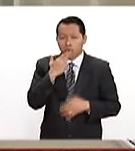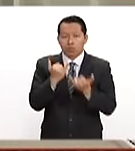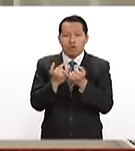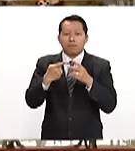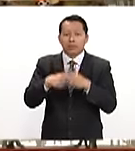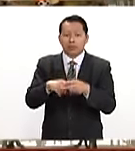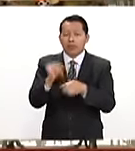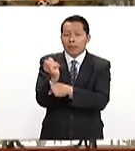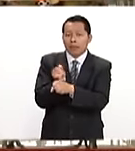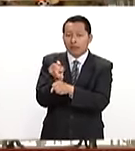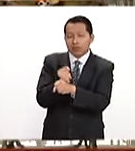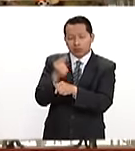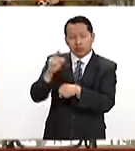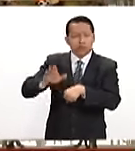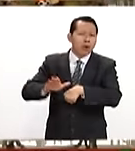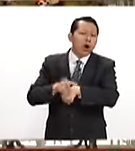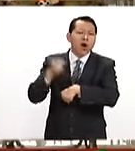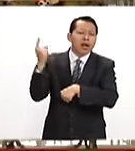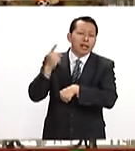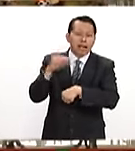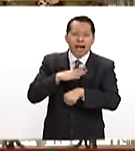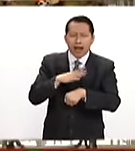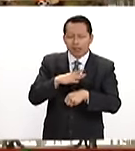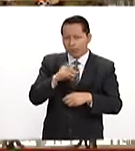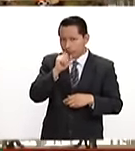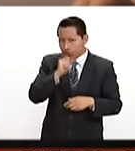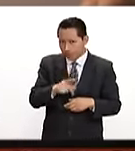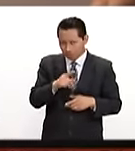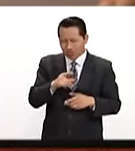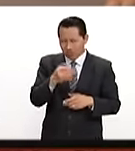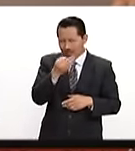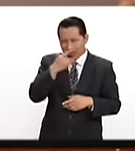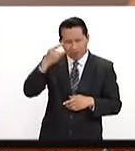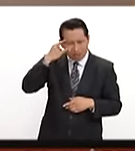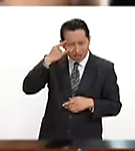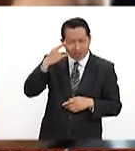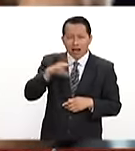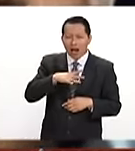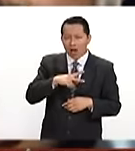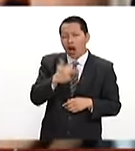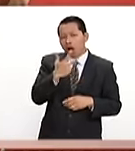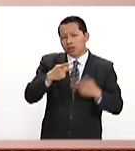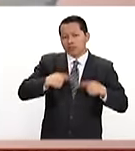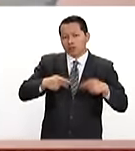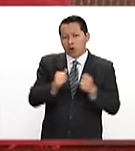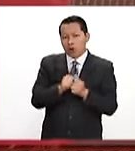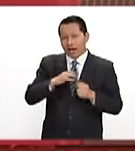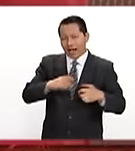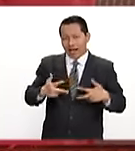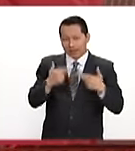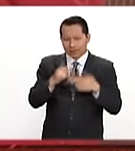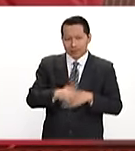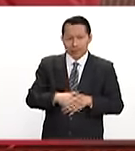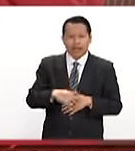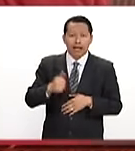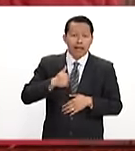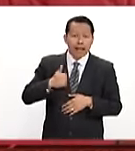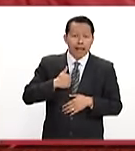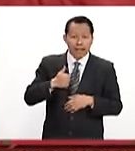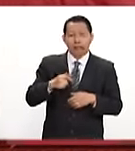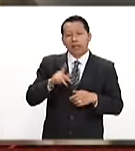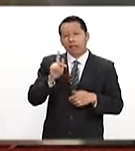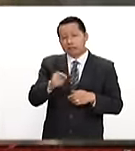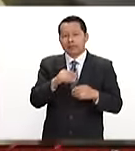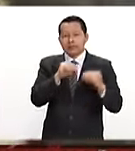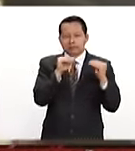iniciaron una investigación para determinar si se aplicó medicamento apócrifo a ocho pacientes con cáncer. Canadá avanza su propia